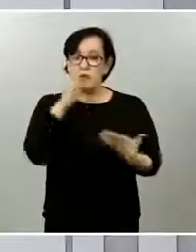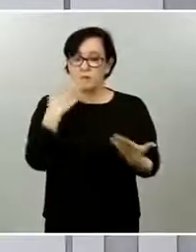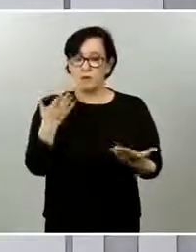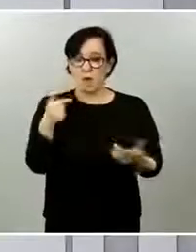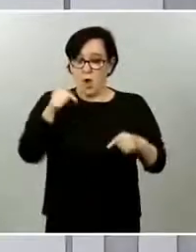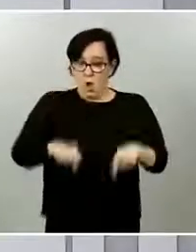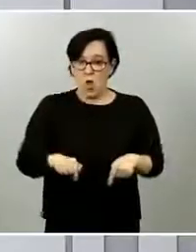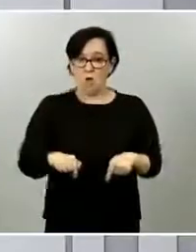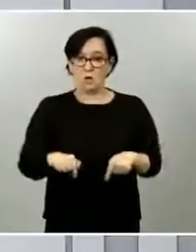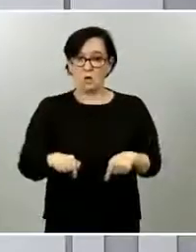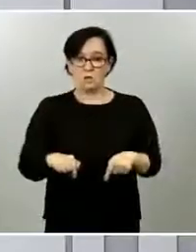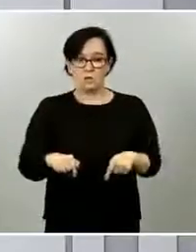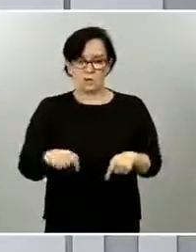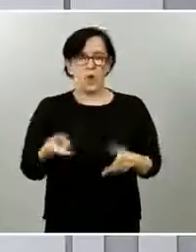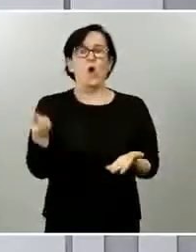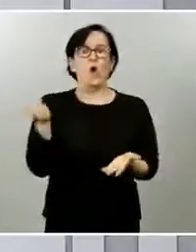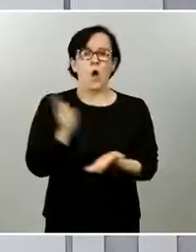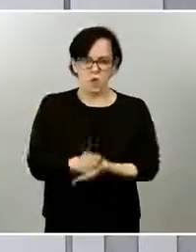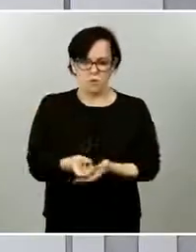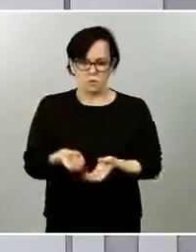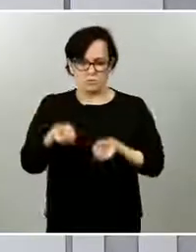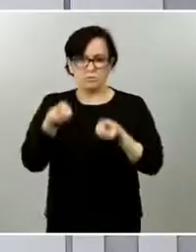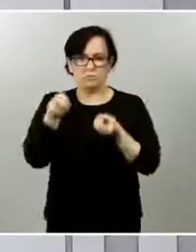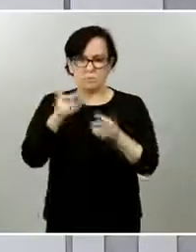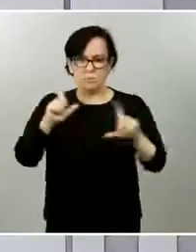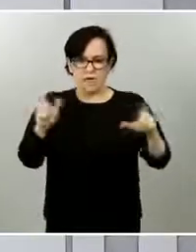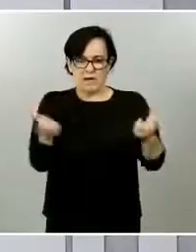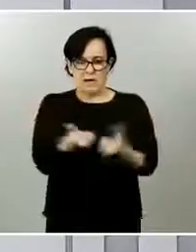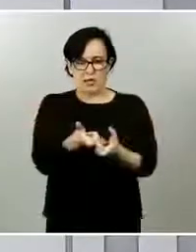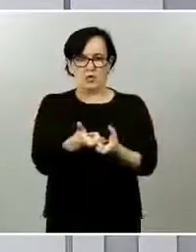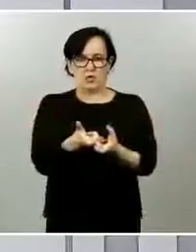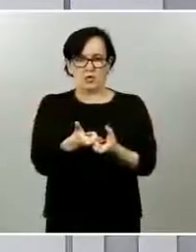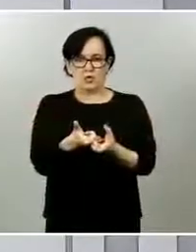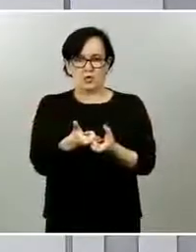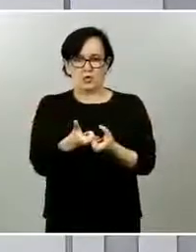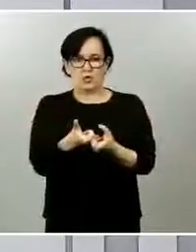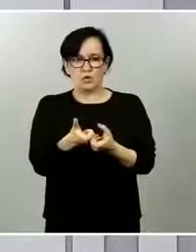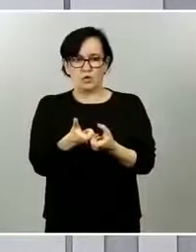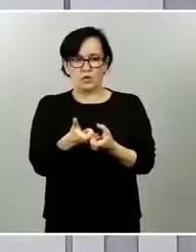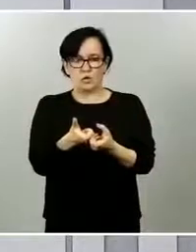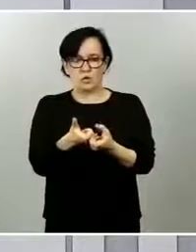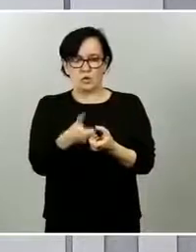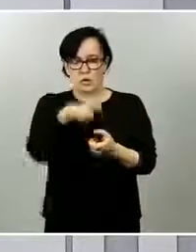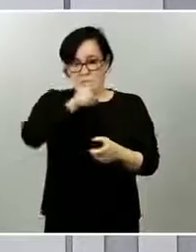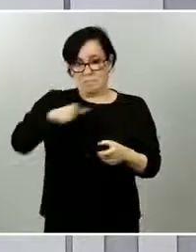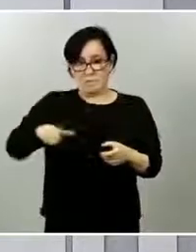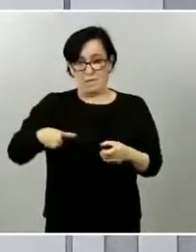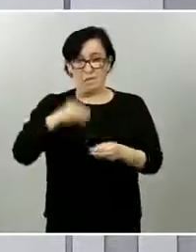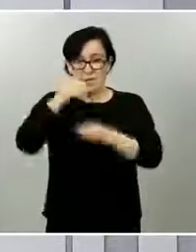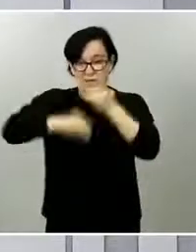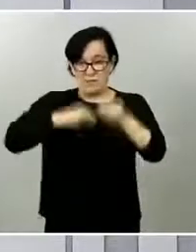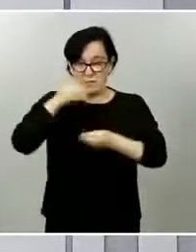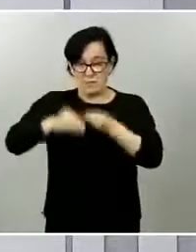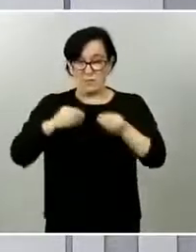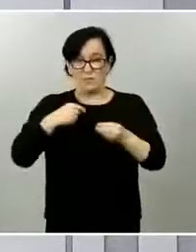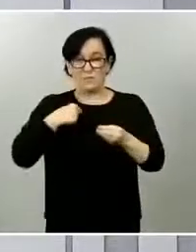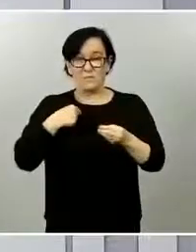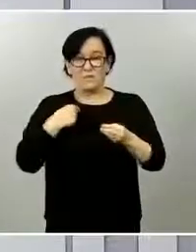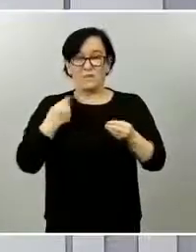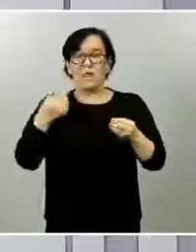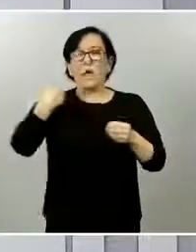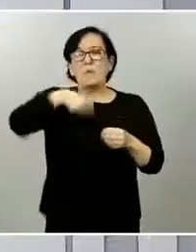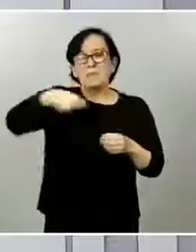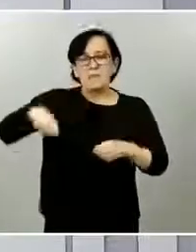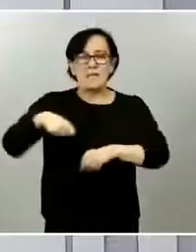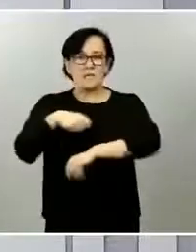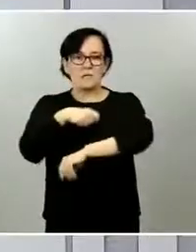contrario agradecimiento por su trabajo agradecimiento por su compromiso y por su colaboración y de hecho en el día de hoy así mismo